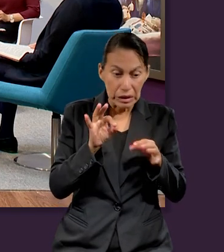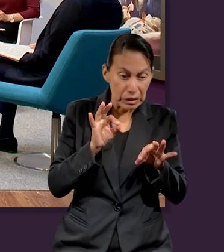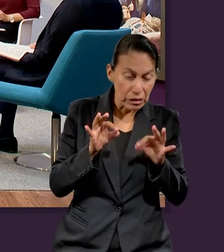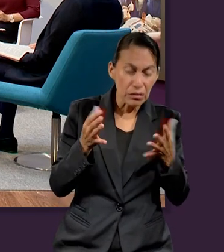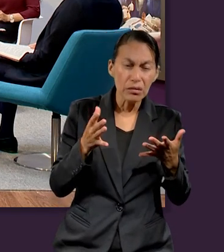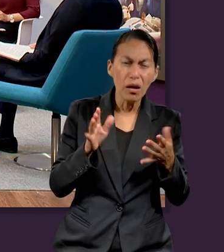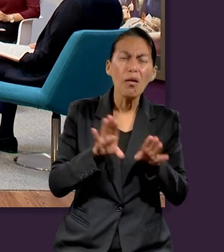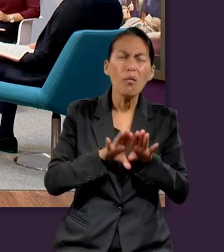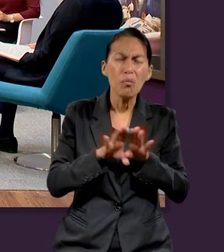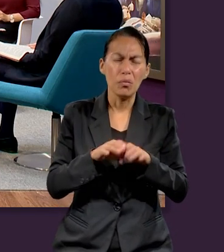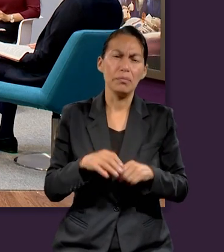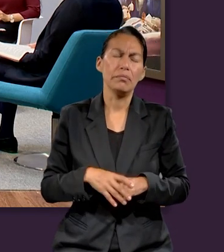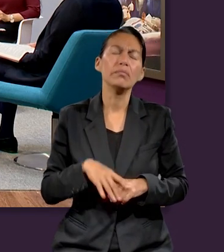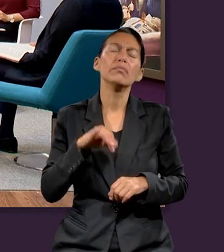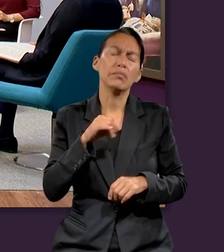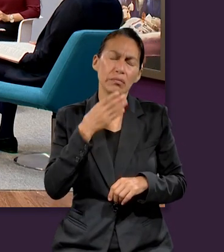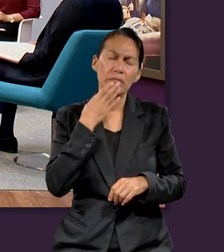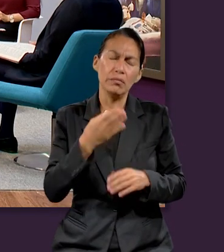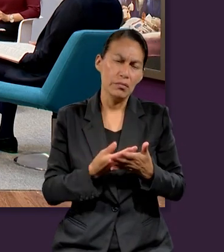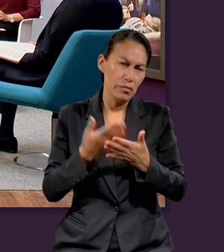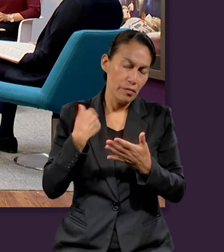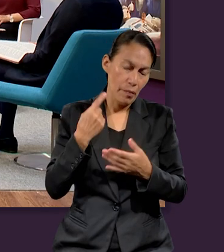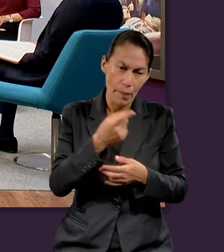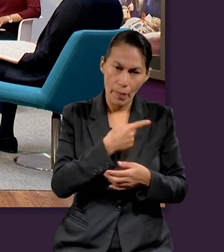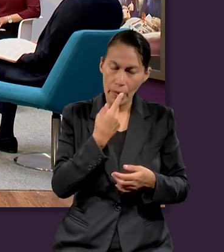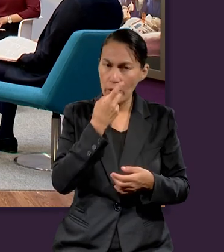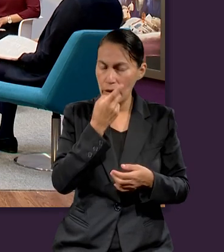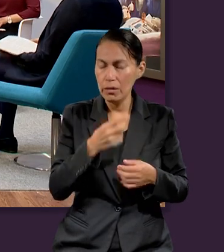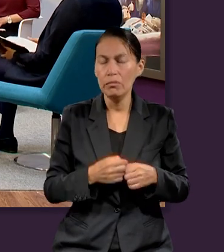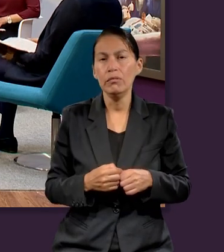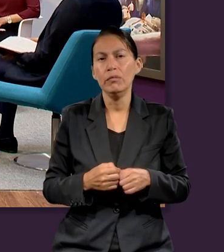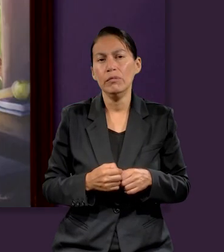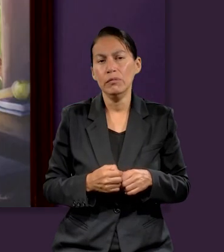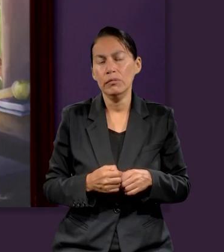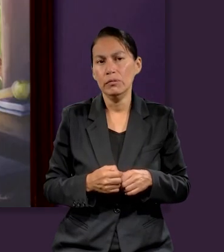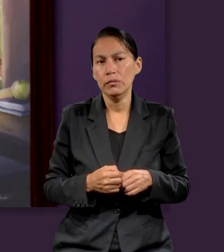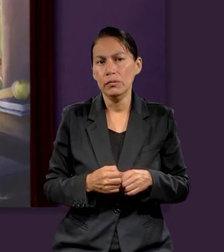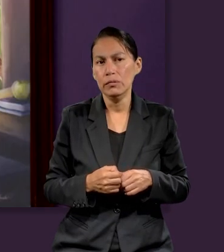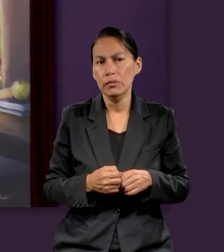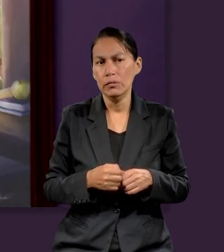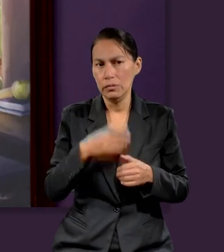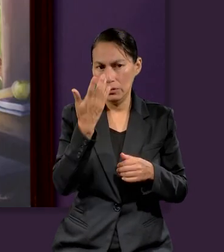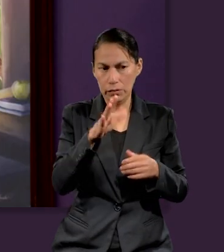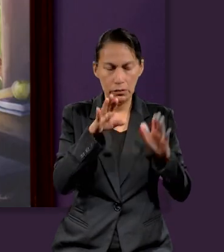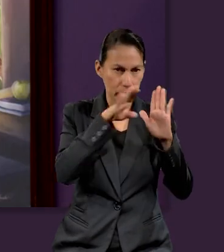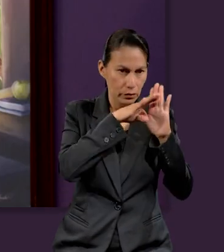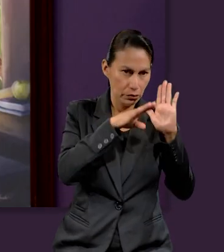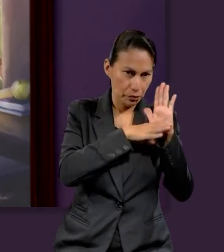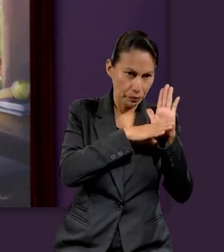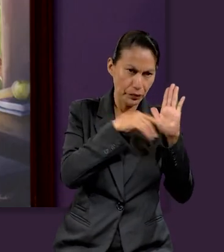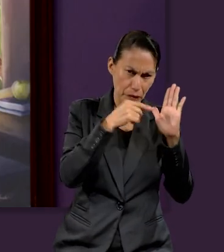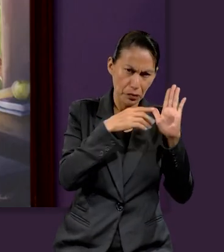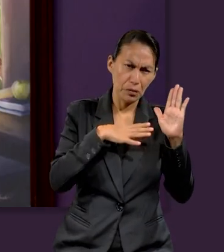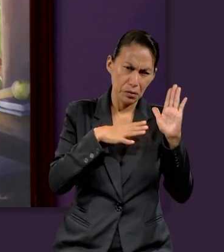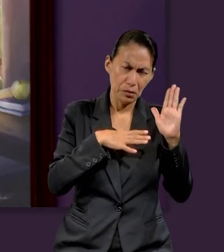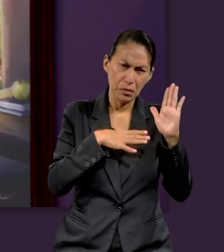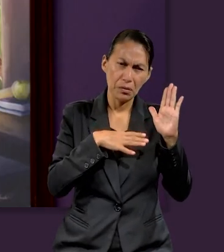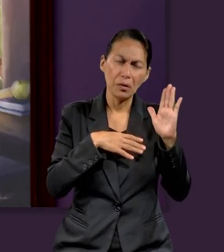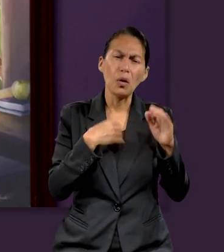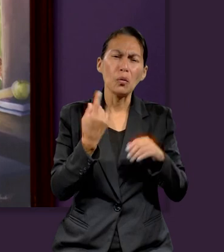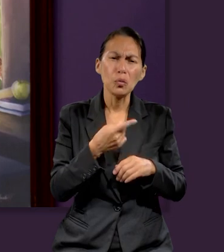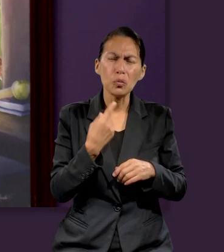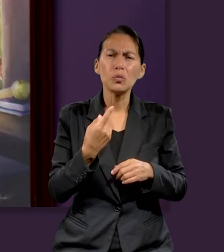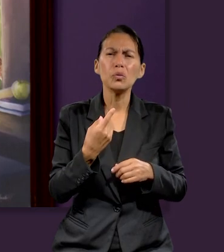y la tierra? Así es. Como bien lo hemos venido mencionando, no solamente